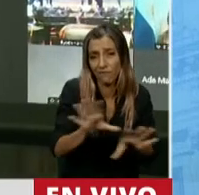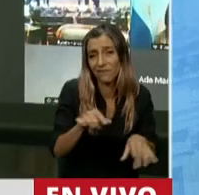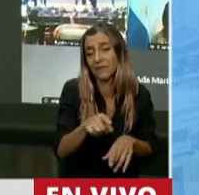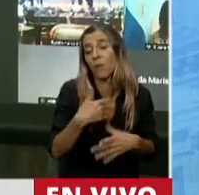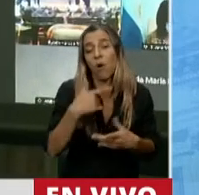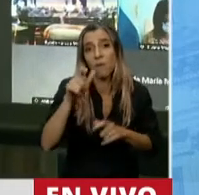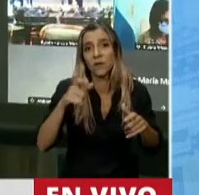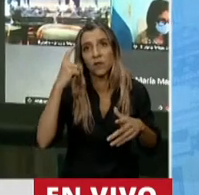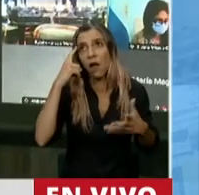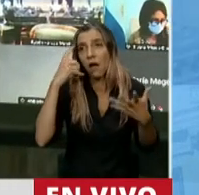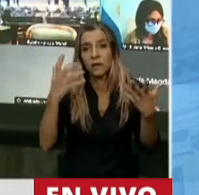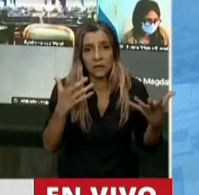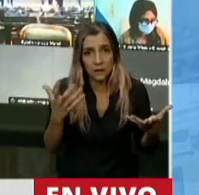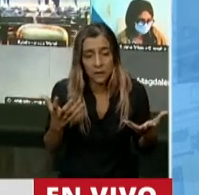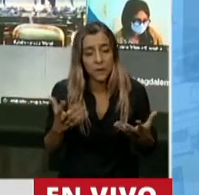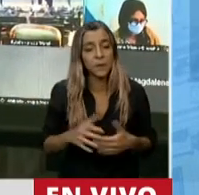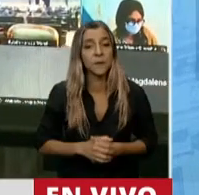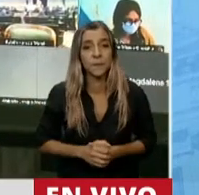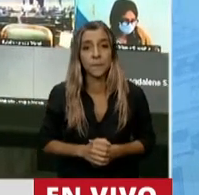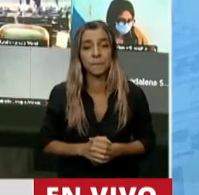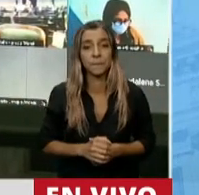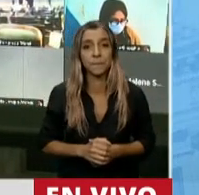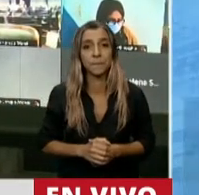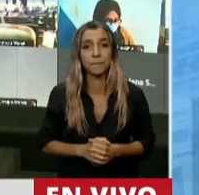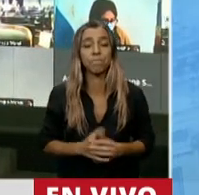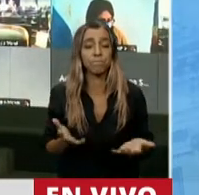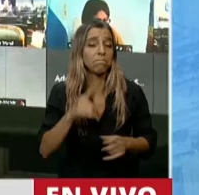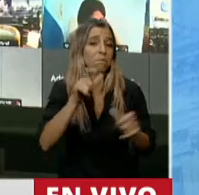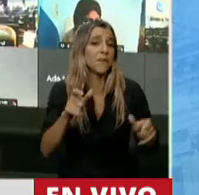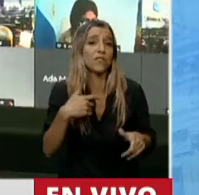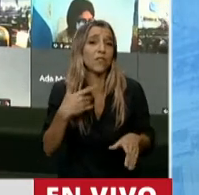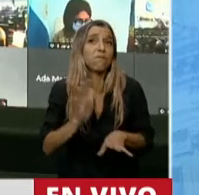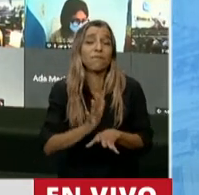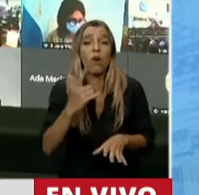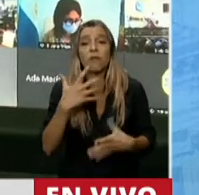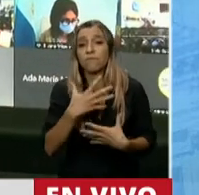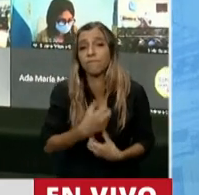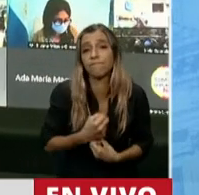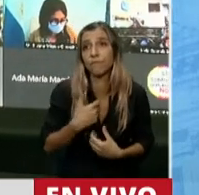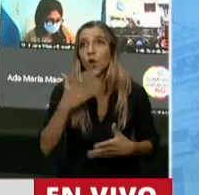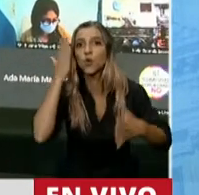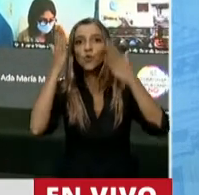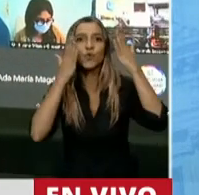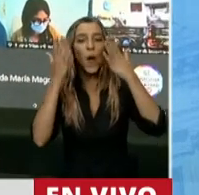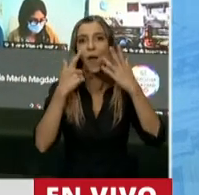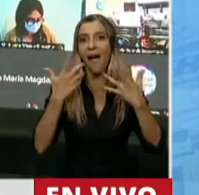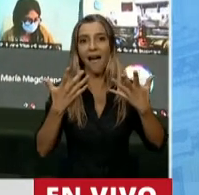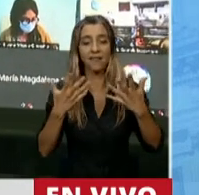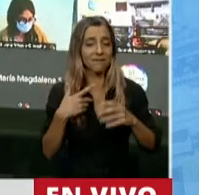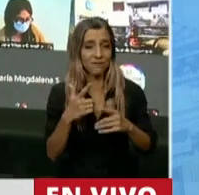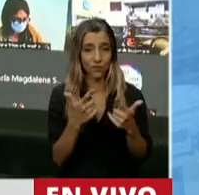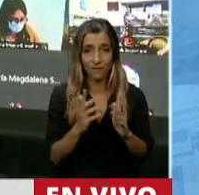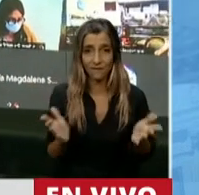pensar y no los deja vivir y soñar. Pero también evidentemente esa